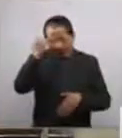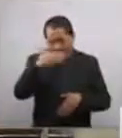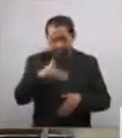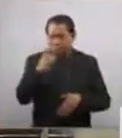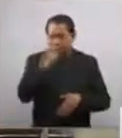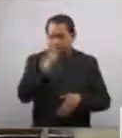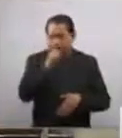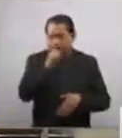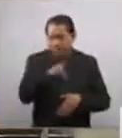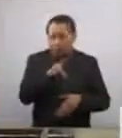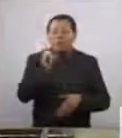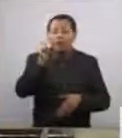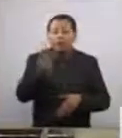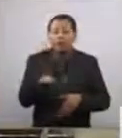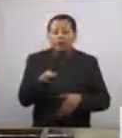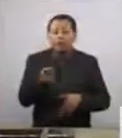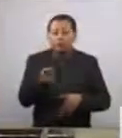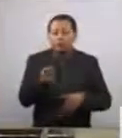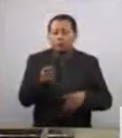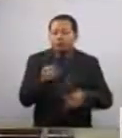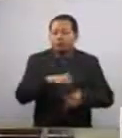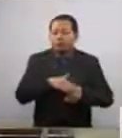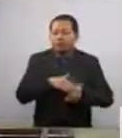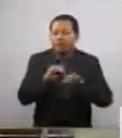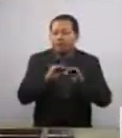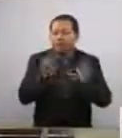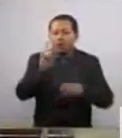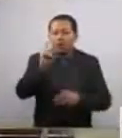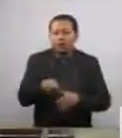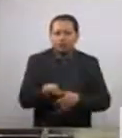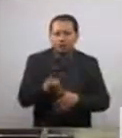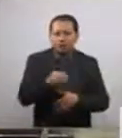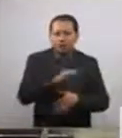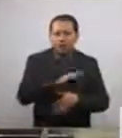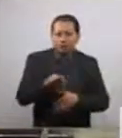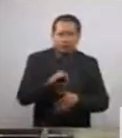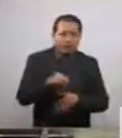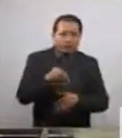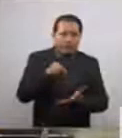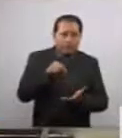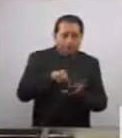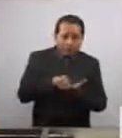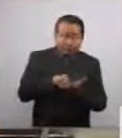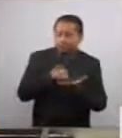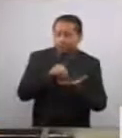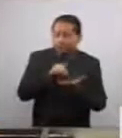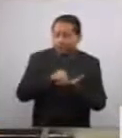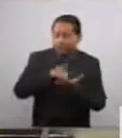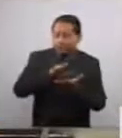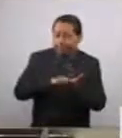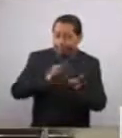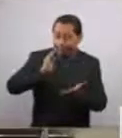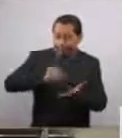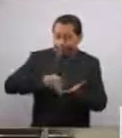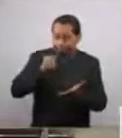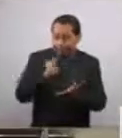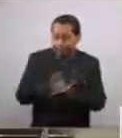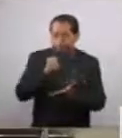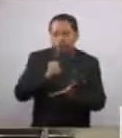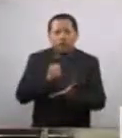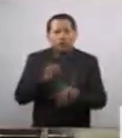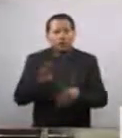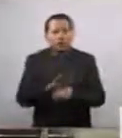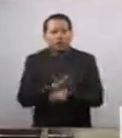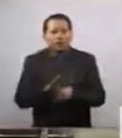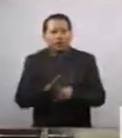Esto nos da claridad que con la aprobación de este dictamen estamos beneficiando